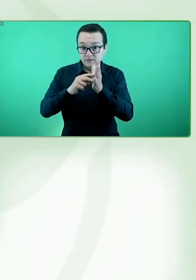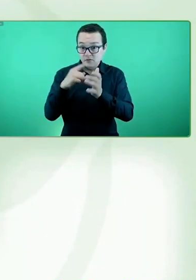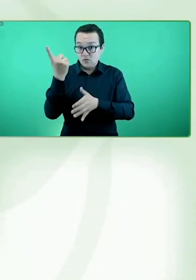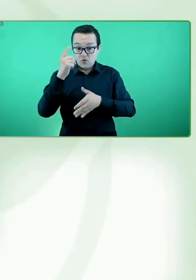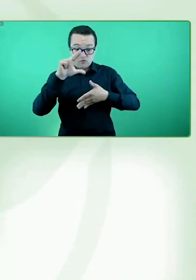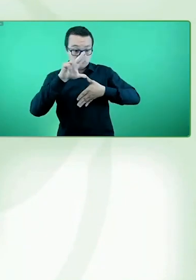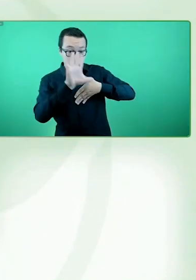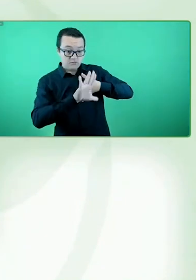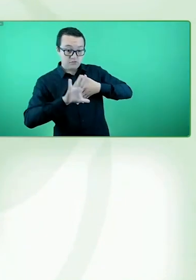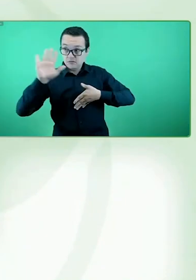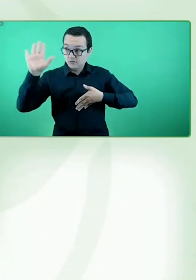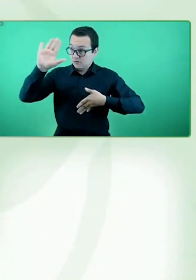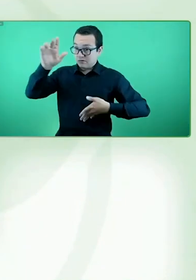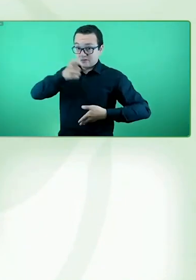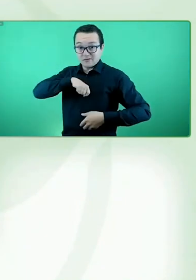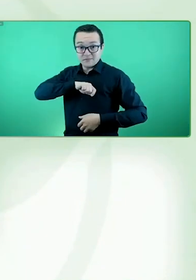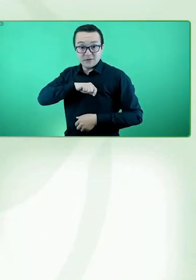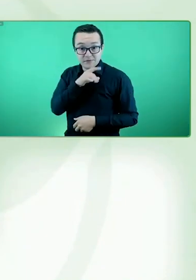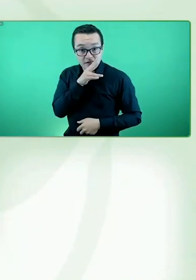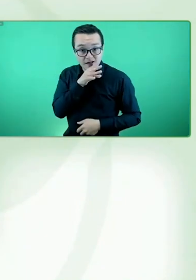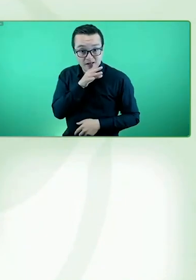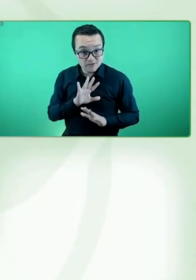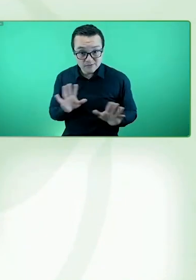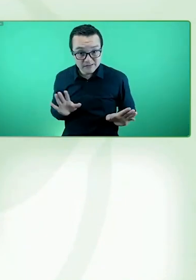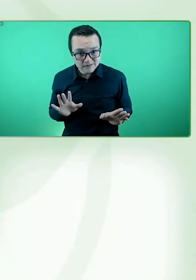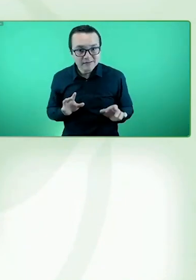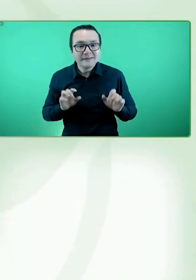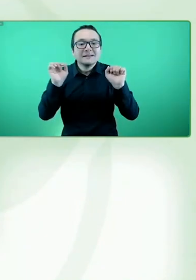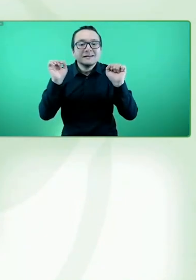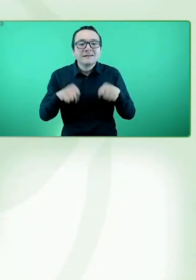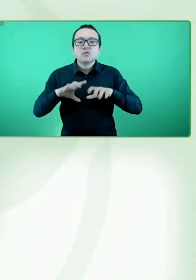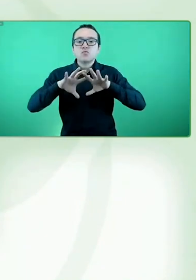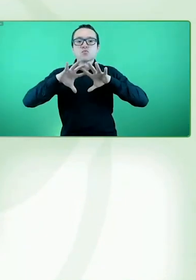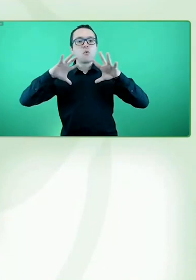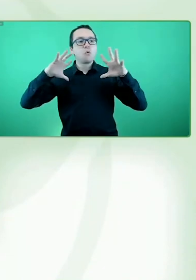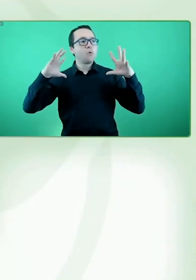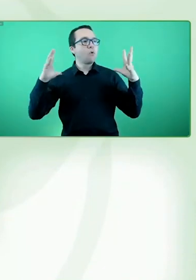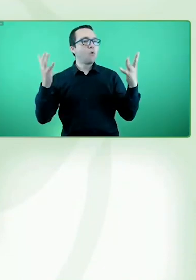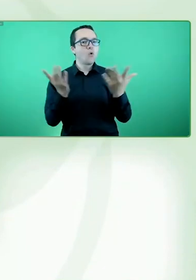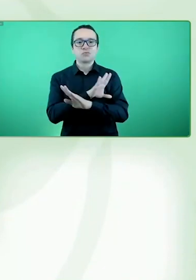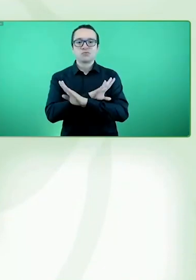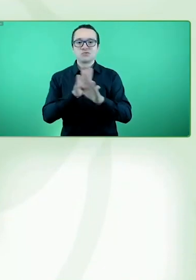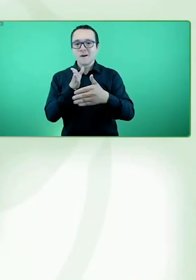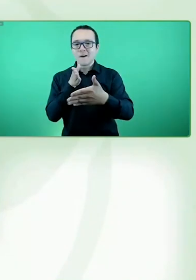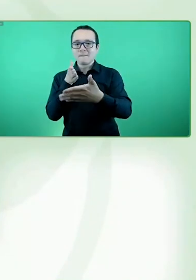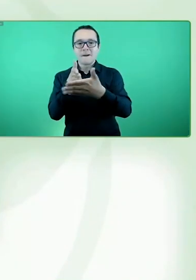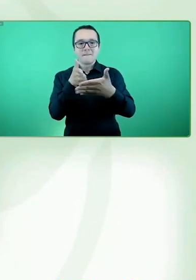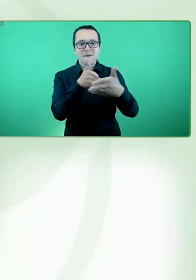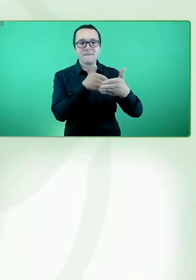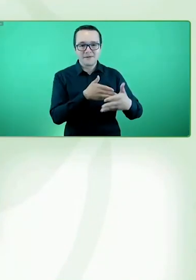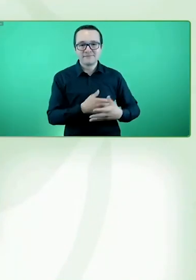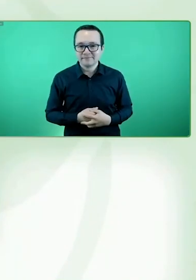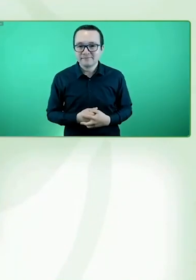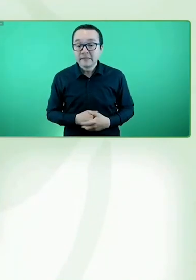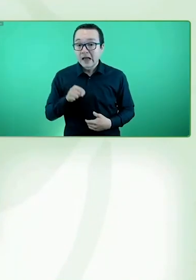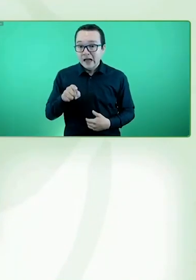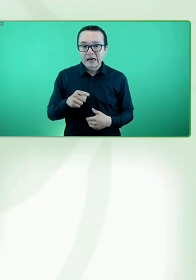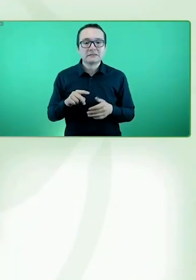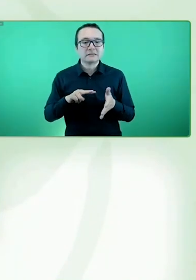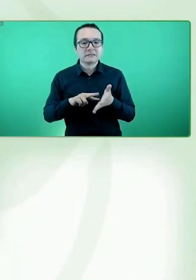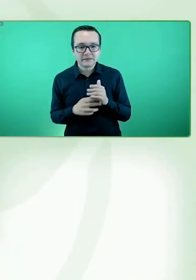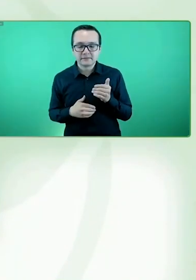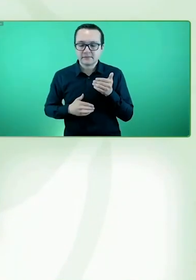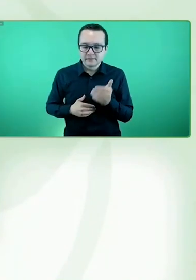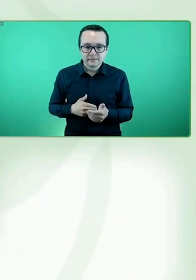sino que realmente tengamos un mundo sin barreras, un camino por recorrer, y cuyo objetivo de todos